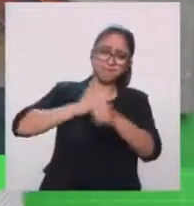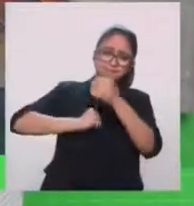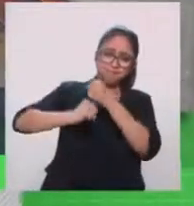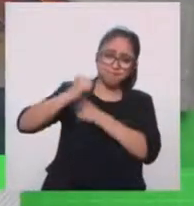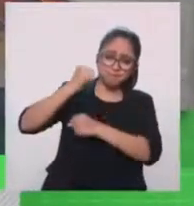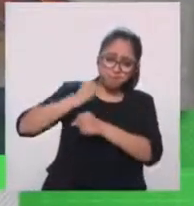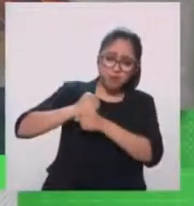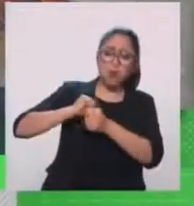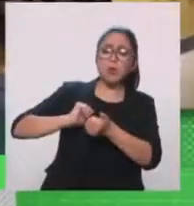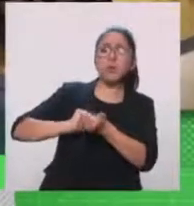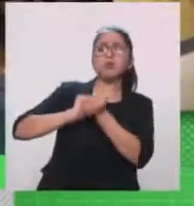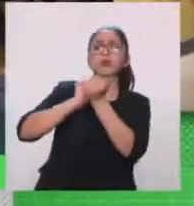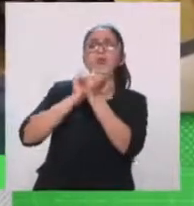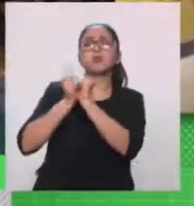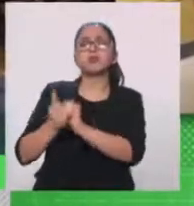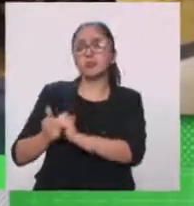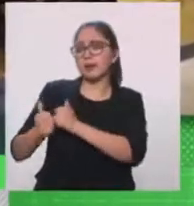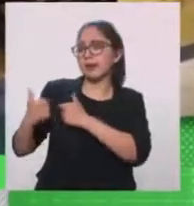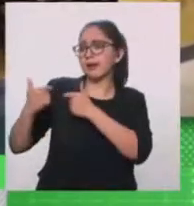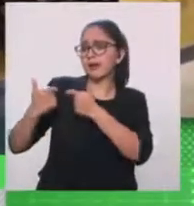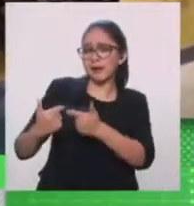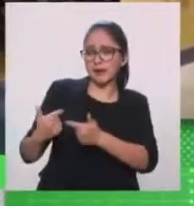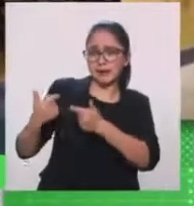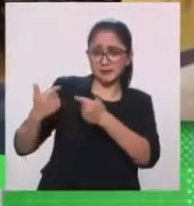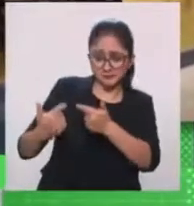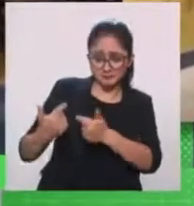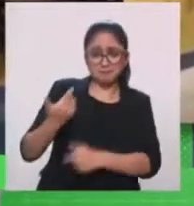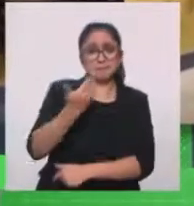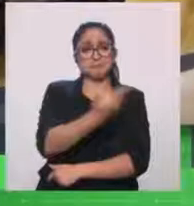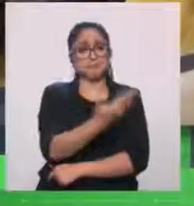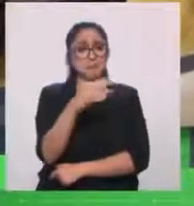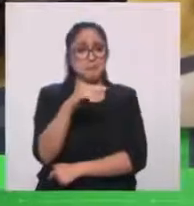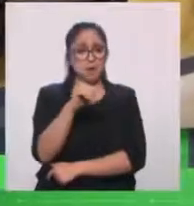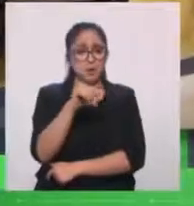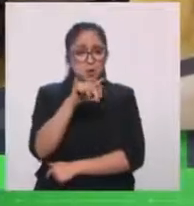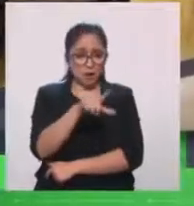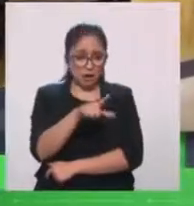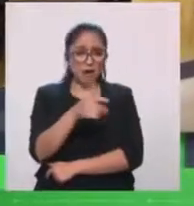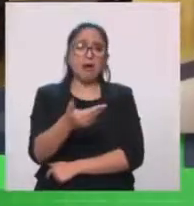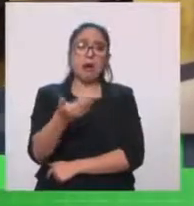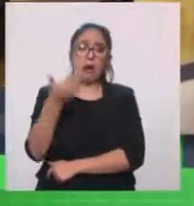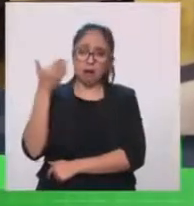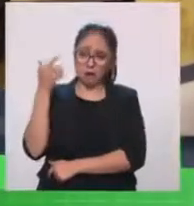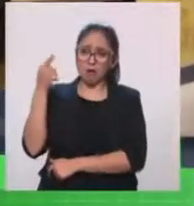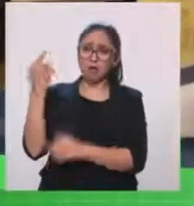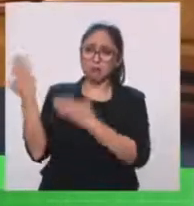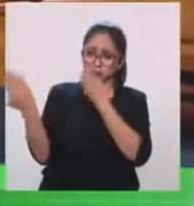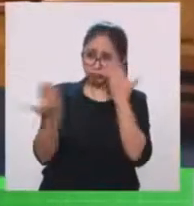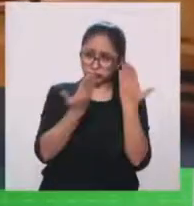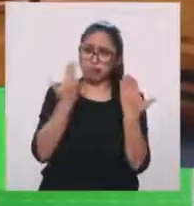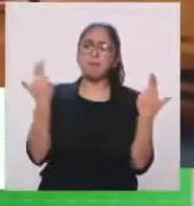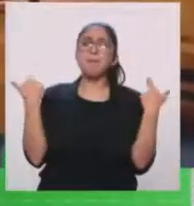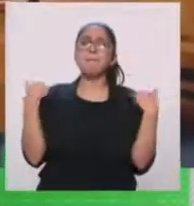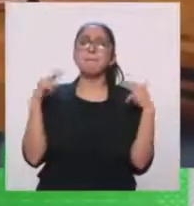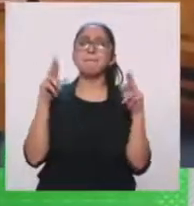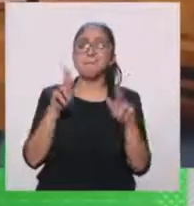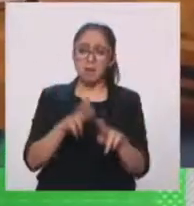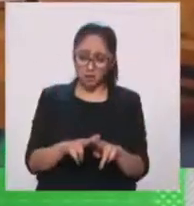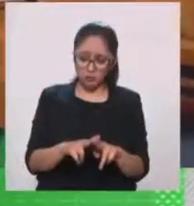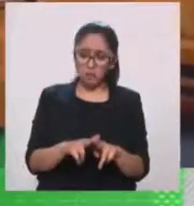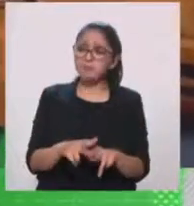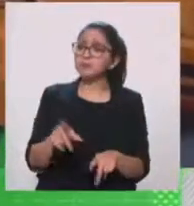generaciones posteriores. Porque Manuel Felguerés, además, fue un maestro, un docente. Hay muchos artistas